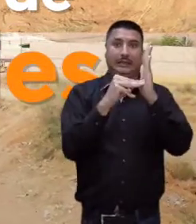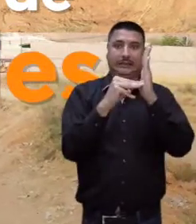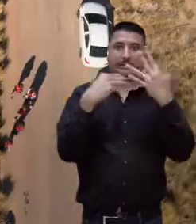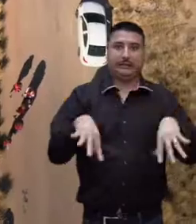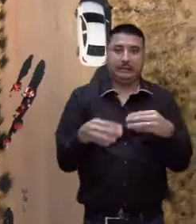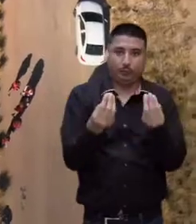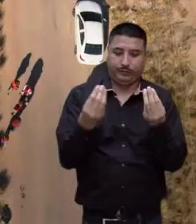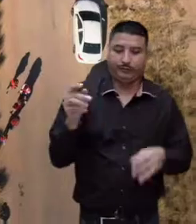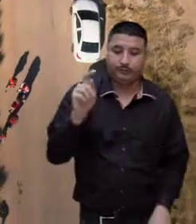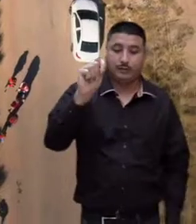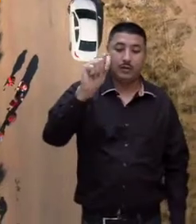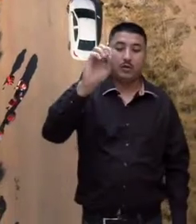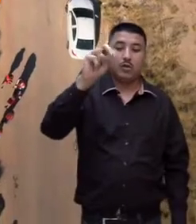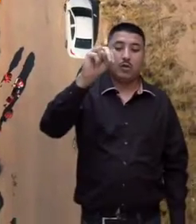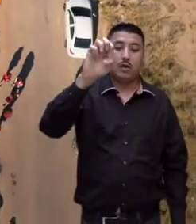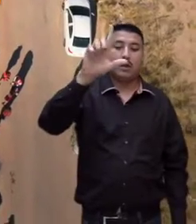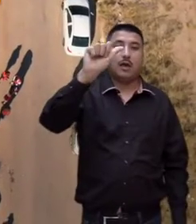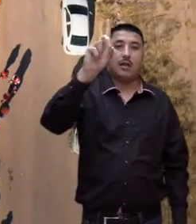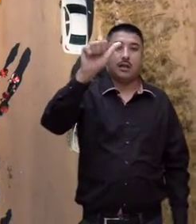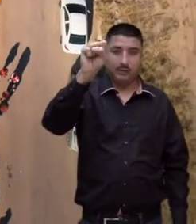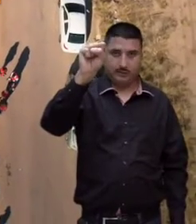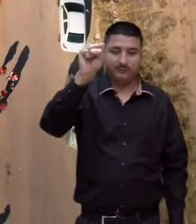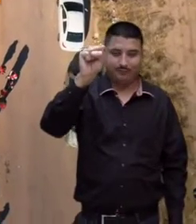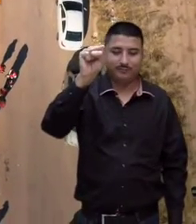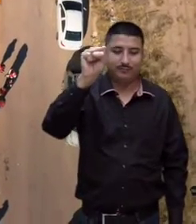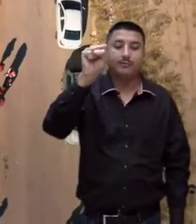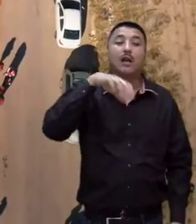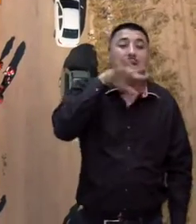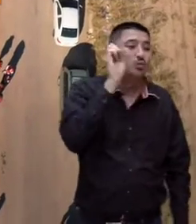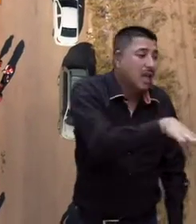cual ha permitido que el agua fluya con más facilidad.